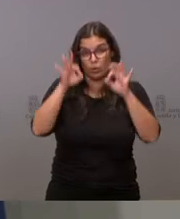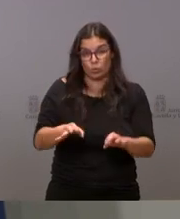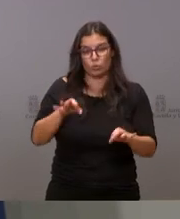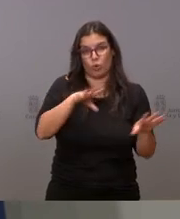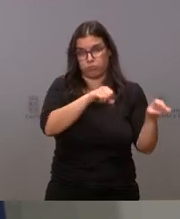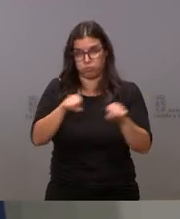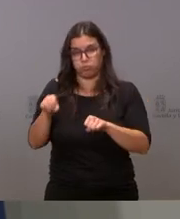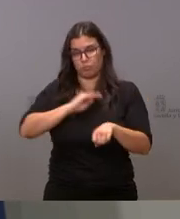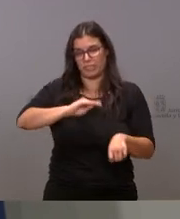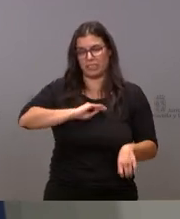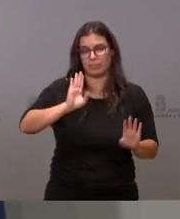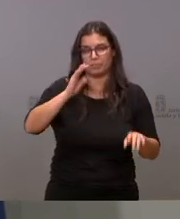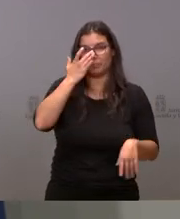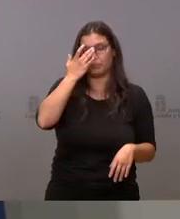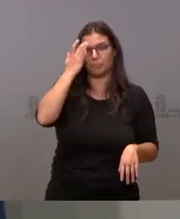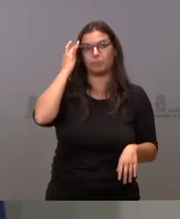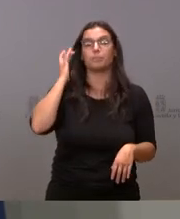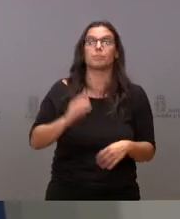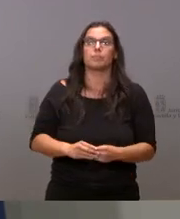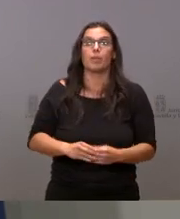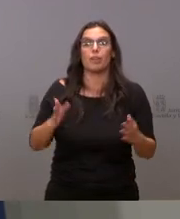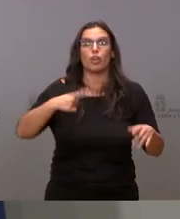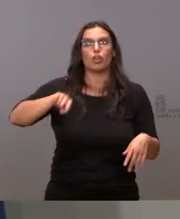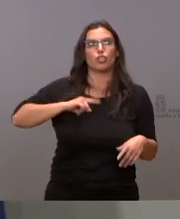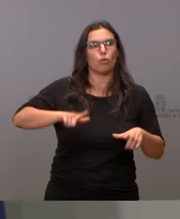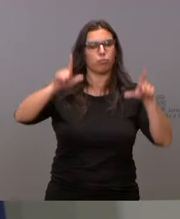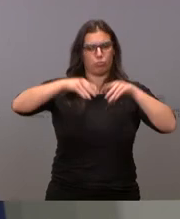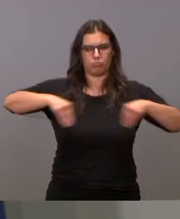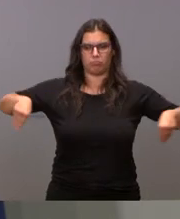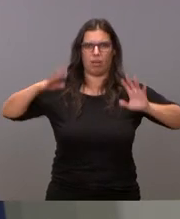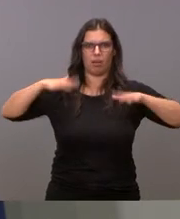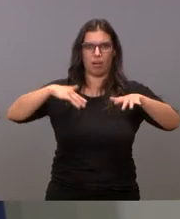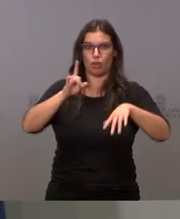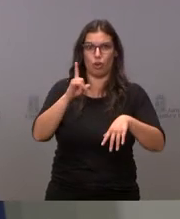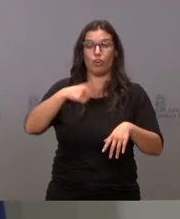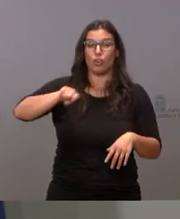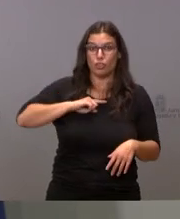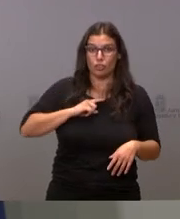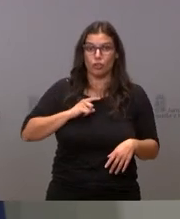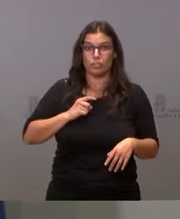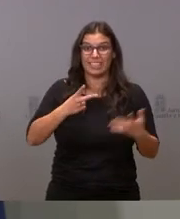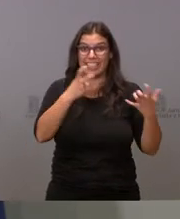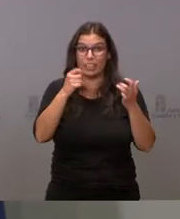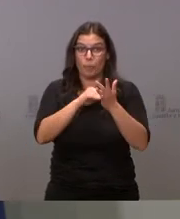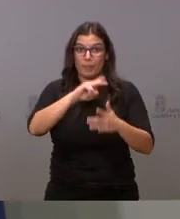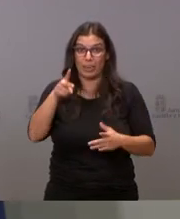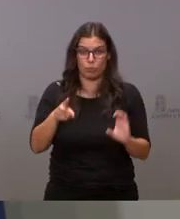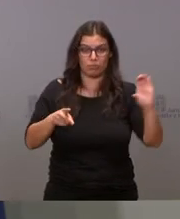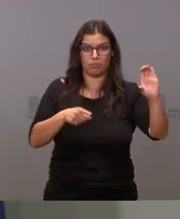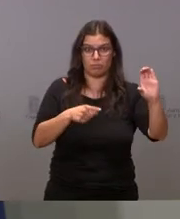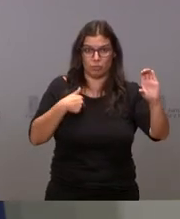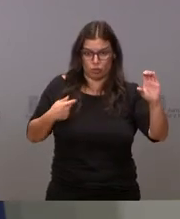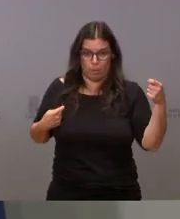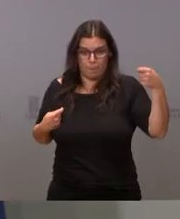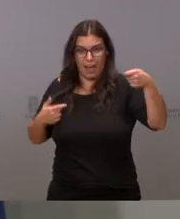complicada pero no es que encabecemos la manifestación es que pusimos 700.000 euros es